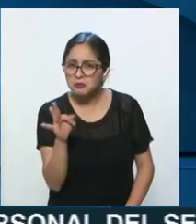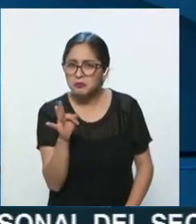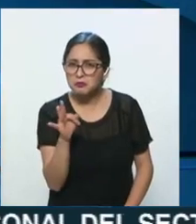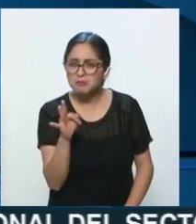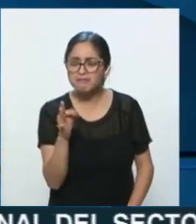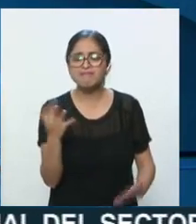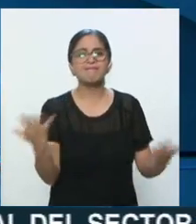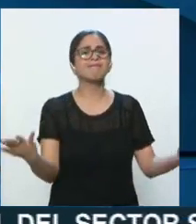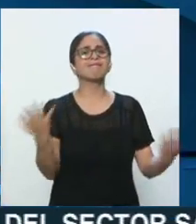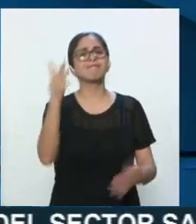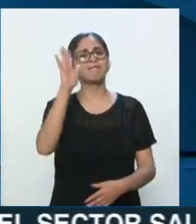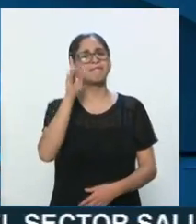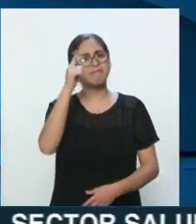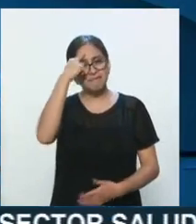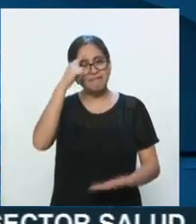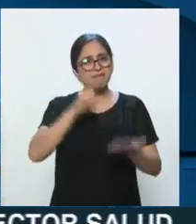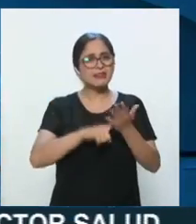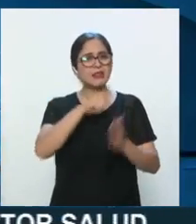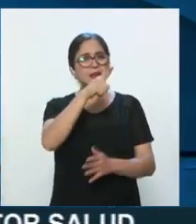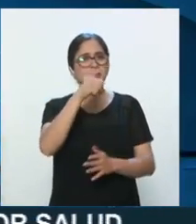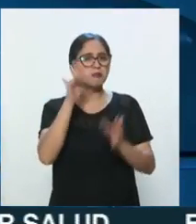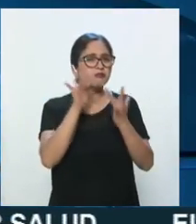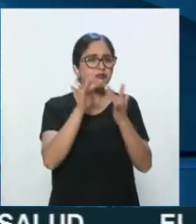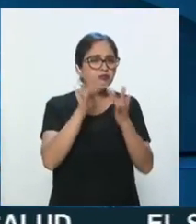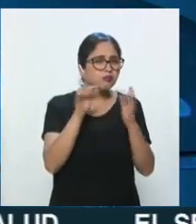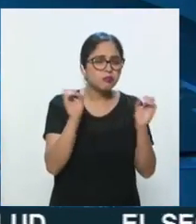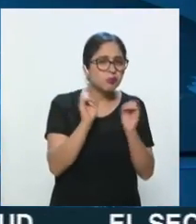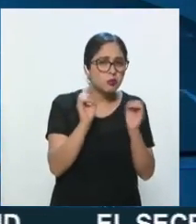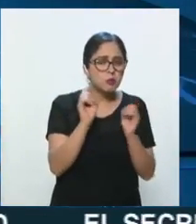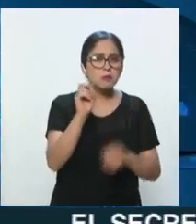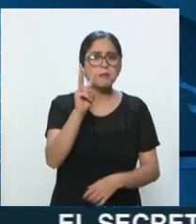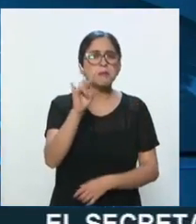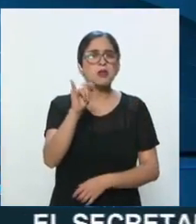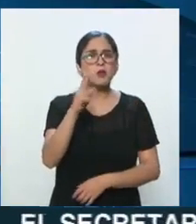Parece que tenemos un pequeño problema en la comunicación. Víctor, buenas noches.